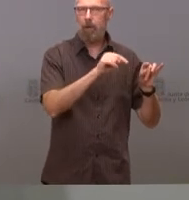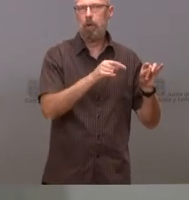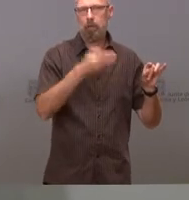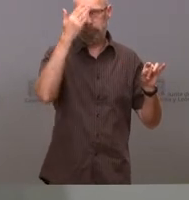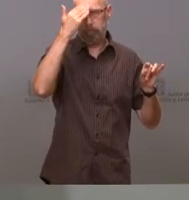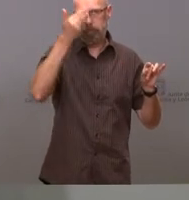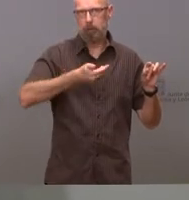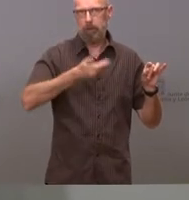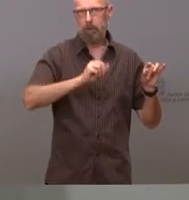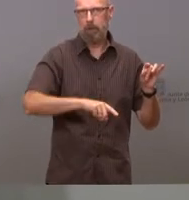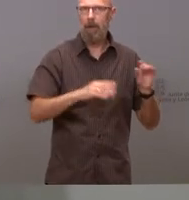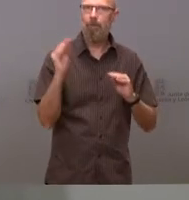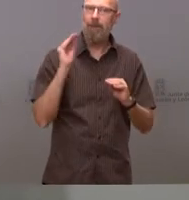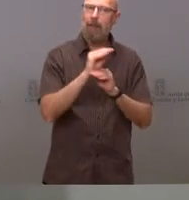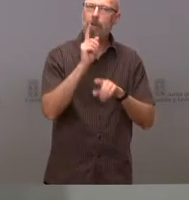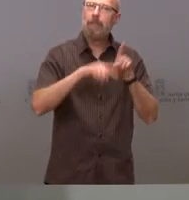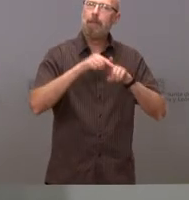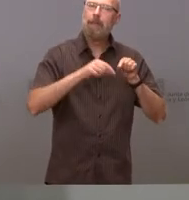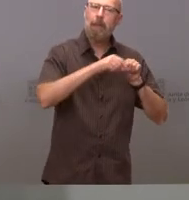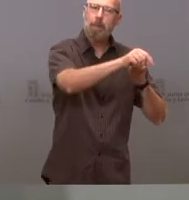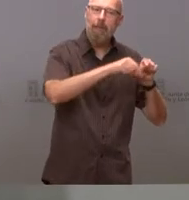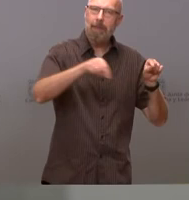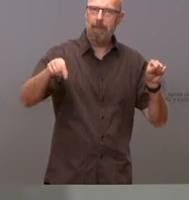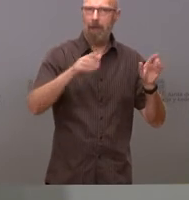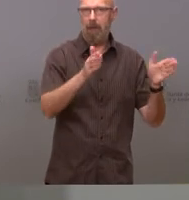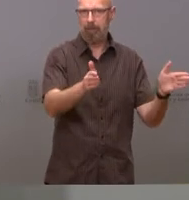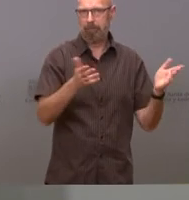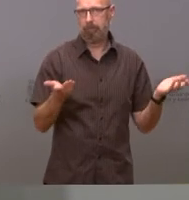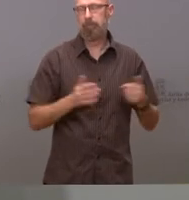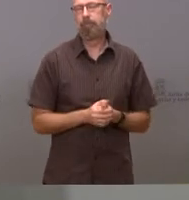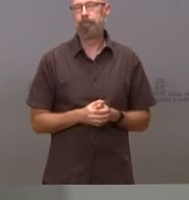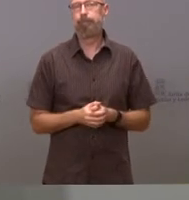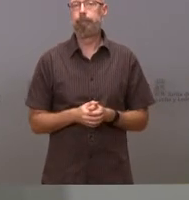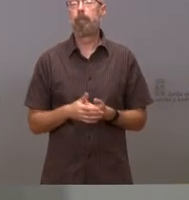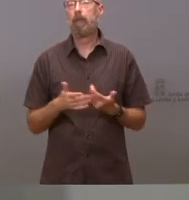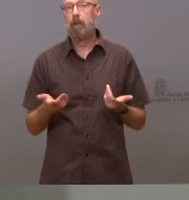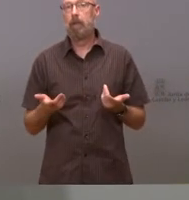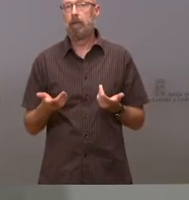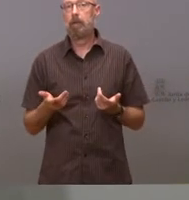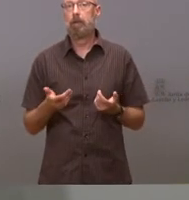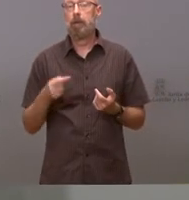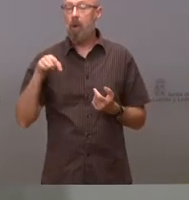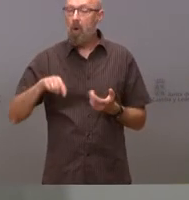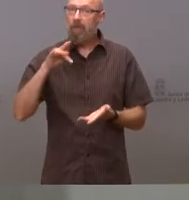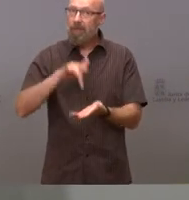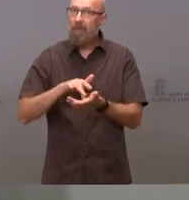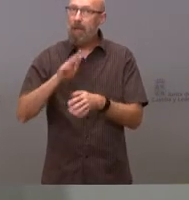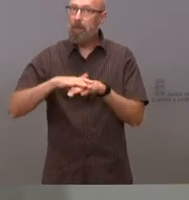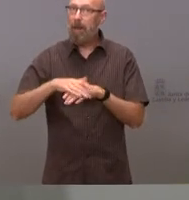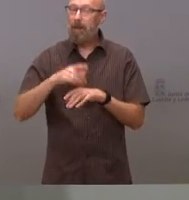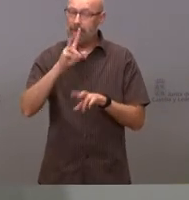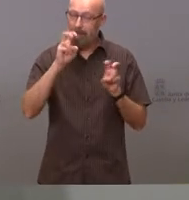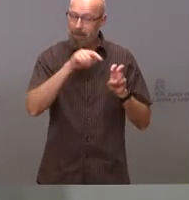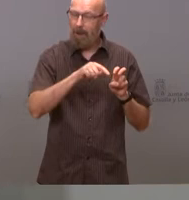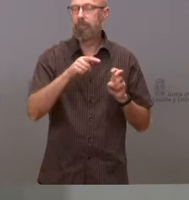financiación tiene que hacerse de acuerdo a nuestra superficie entonces yo creo que hoy es un buen día para recordarlo esto sí